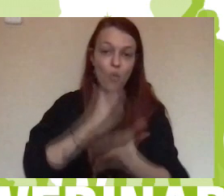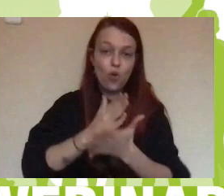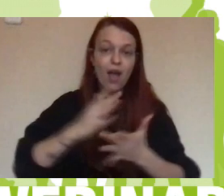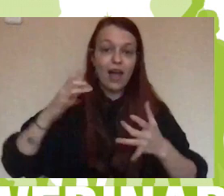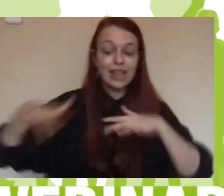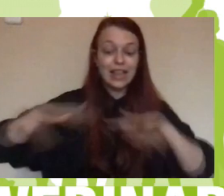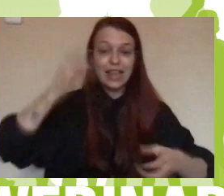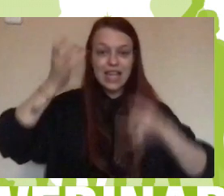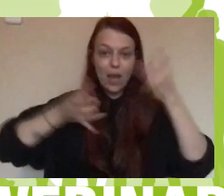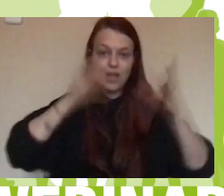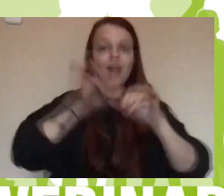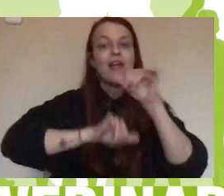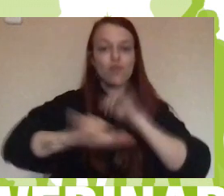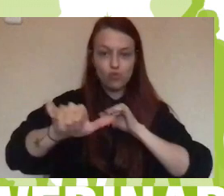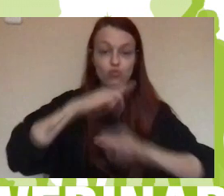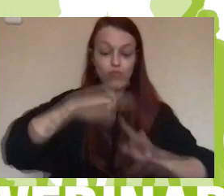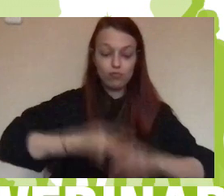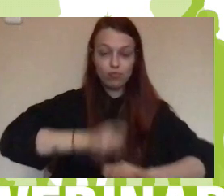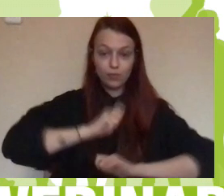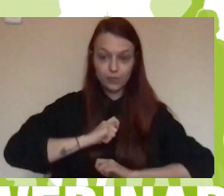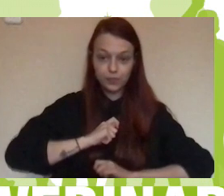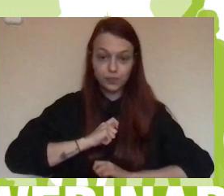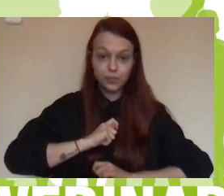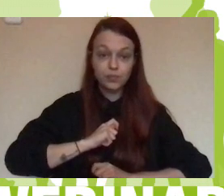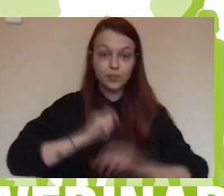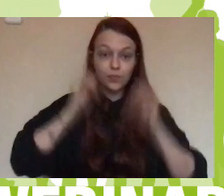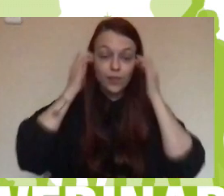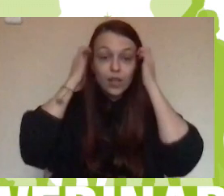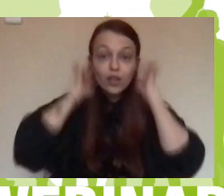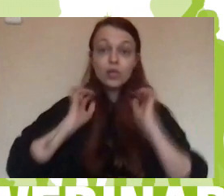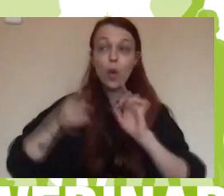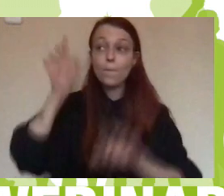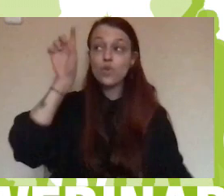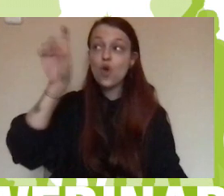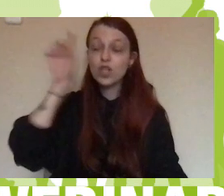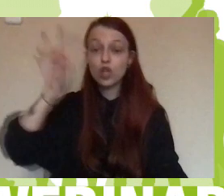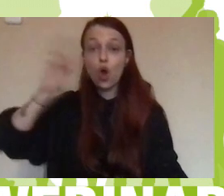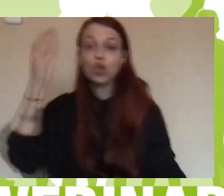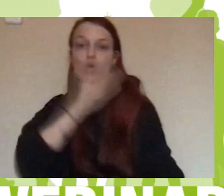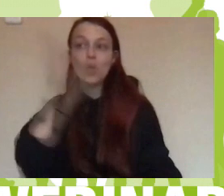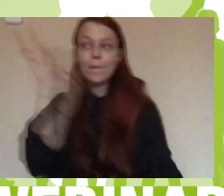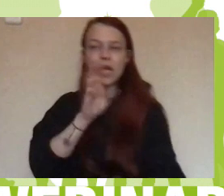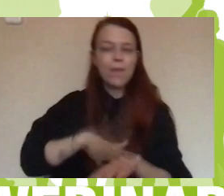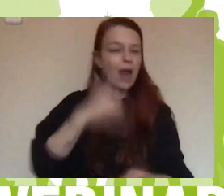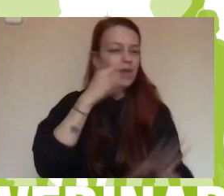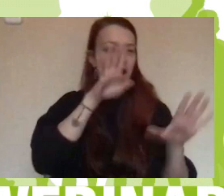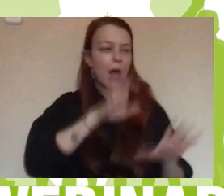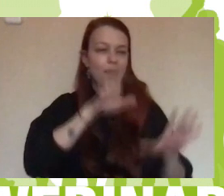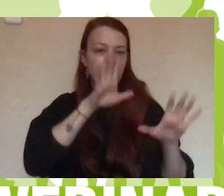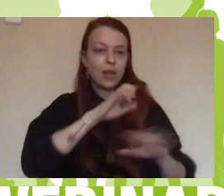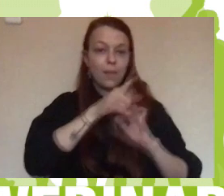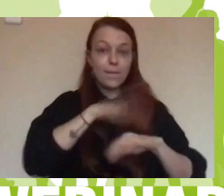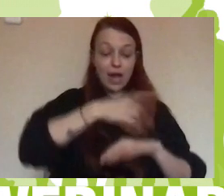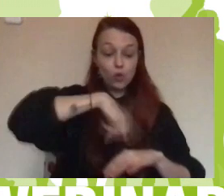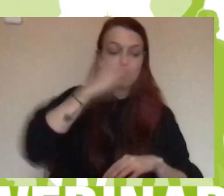centro se convirtió, donde venían los profesores de otros centros, a aprender, a ver cómo lo habíamos distribuido y cómo se impartían clases en